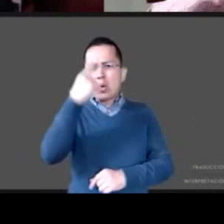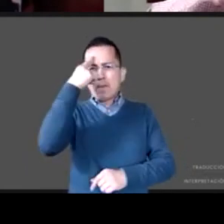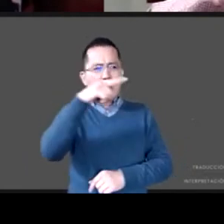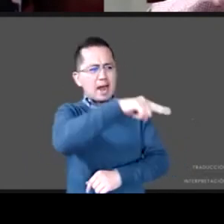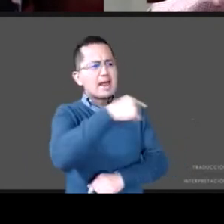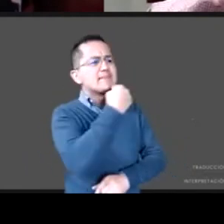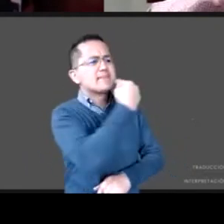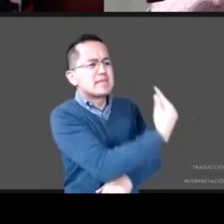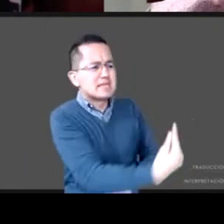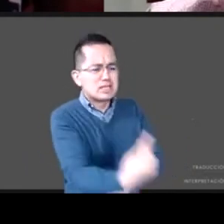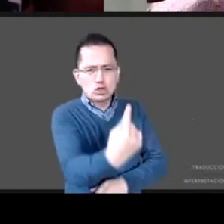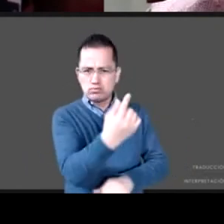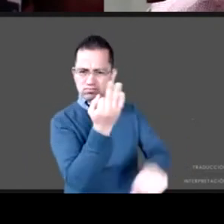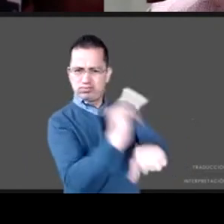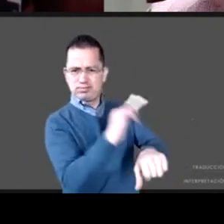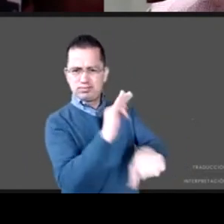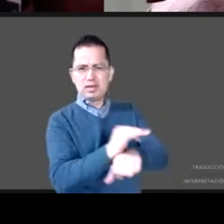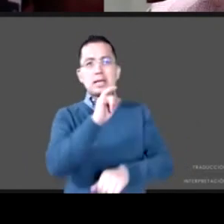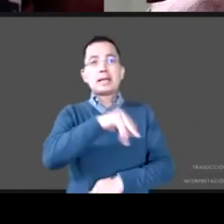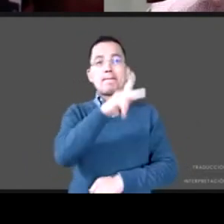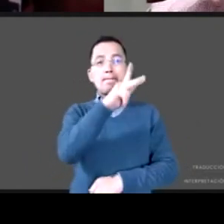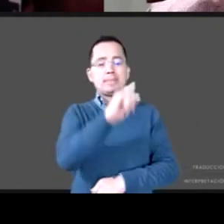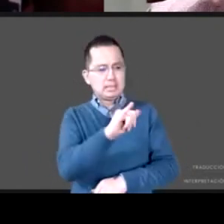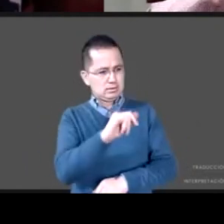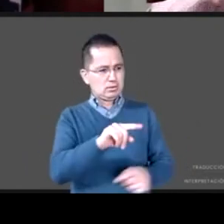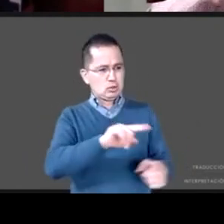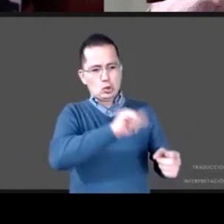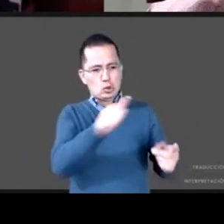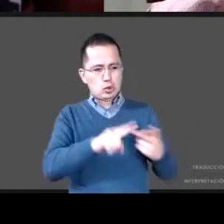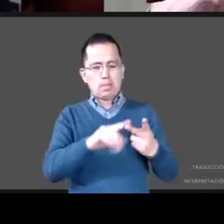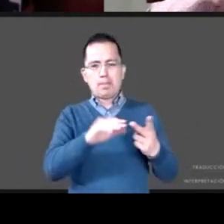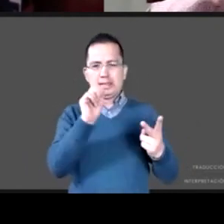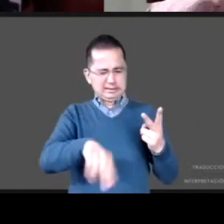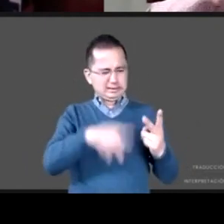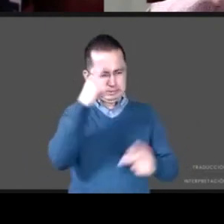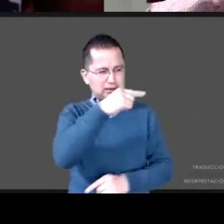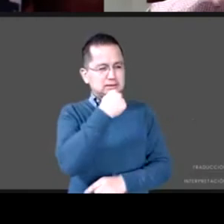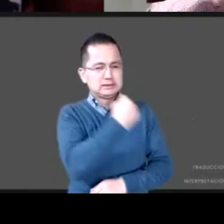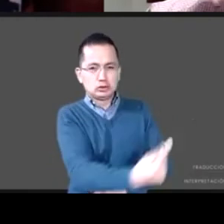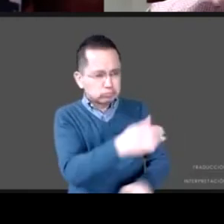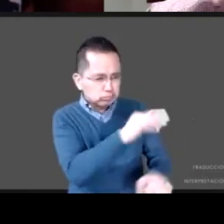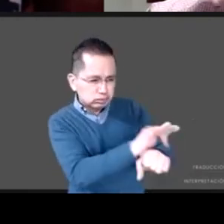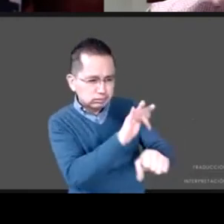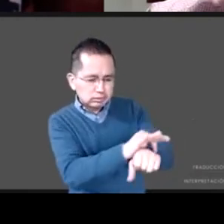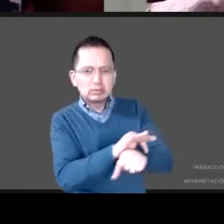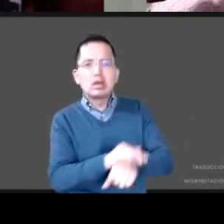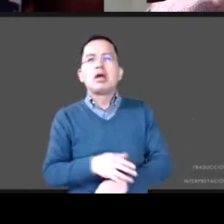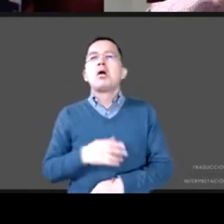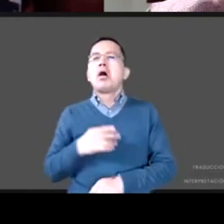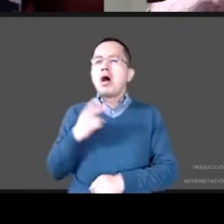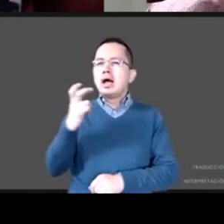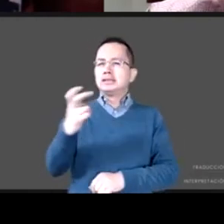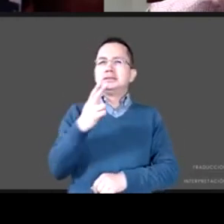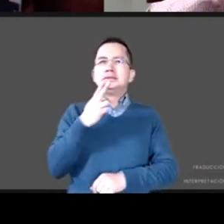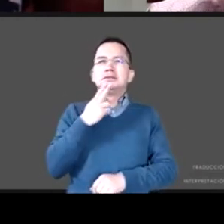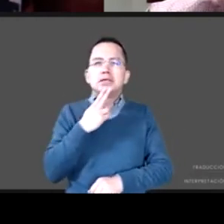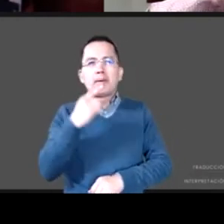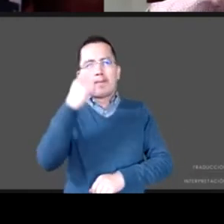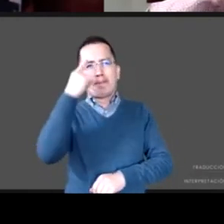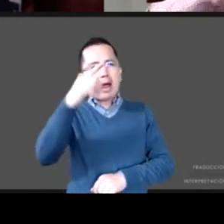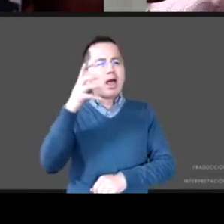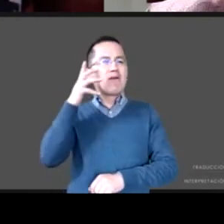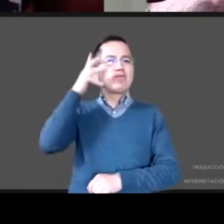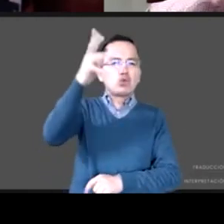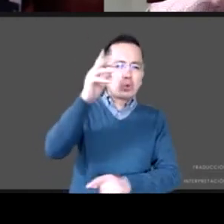niñez o que posteriormente pretendiera aspirar a construir un sistema nacional de desarrollo